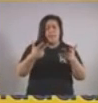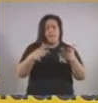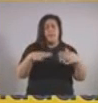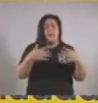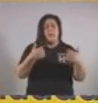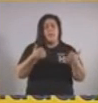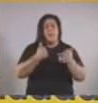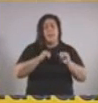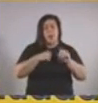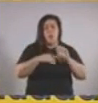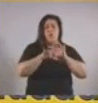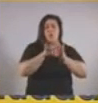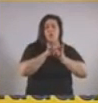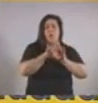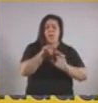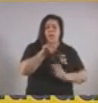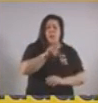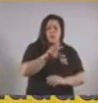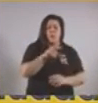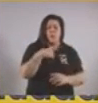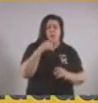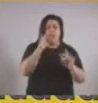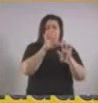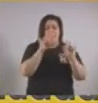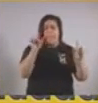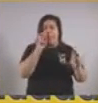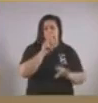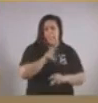decreto del Gobierno Nacional para tener un mayor detalle.